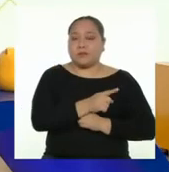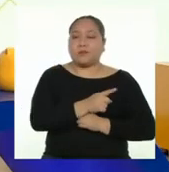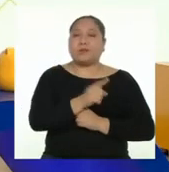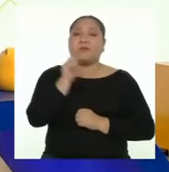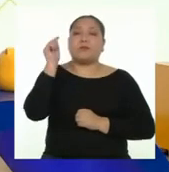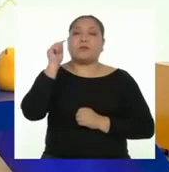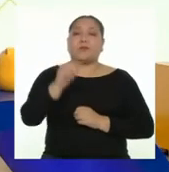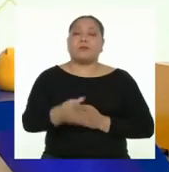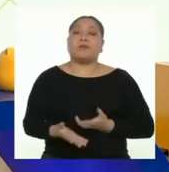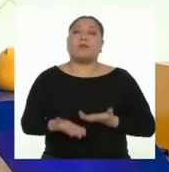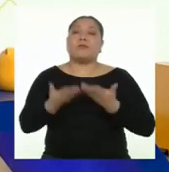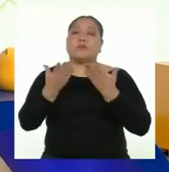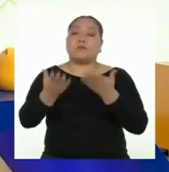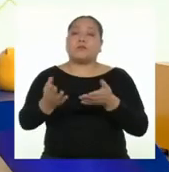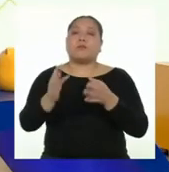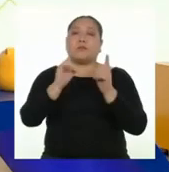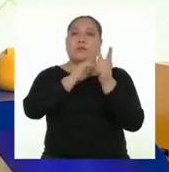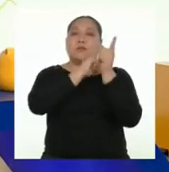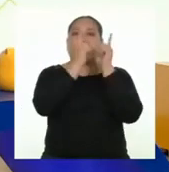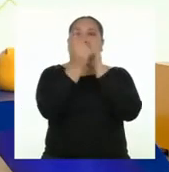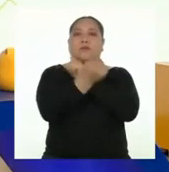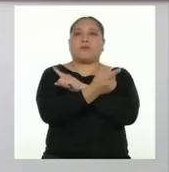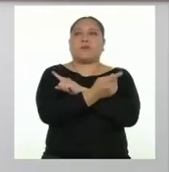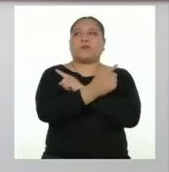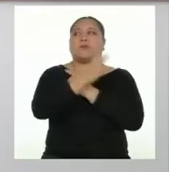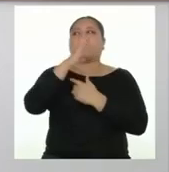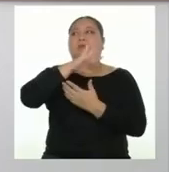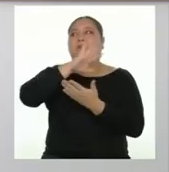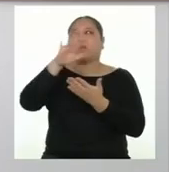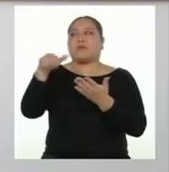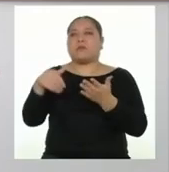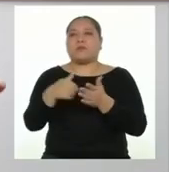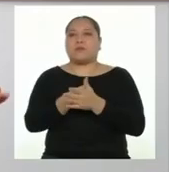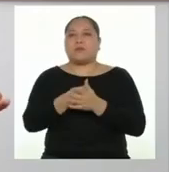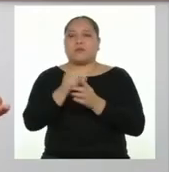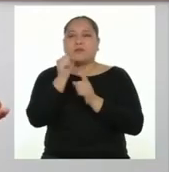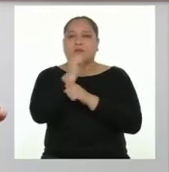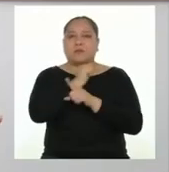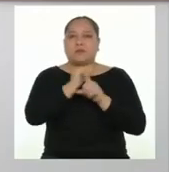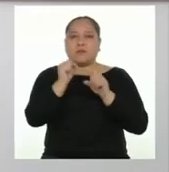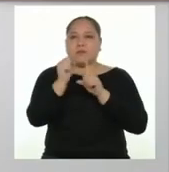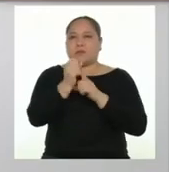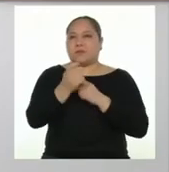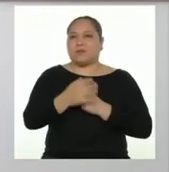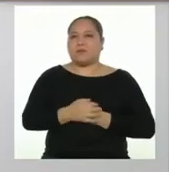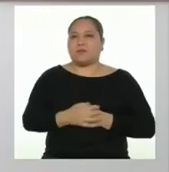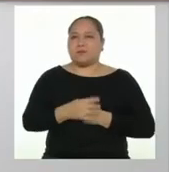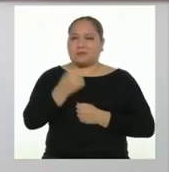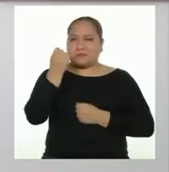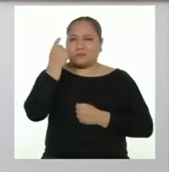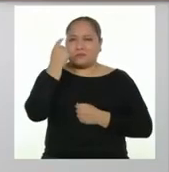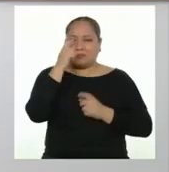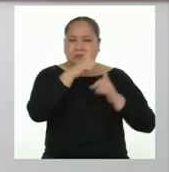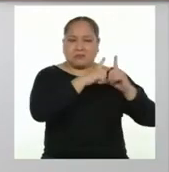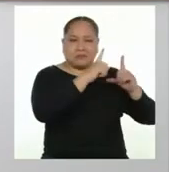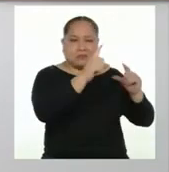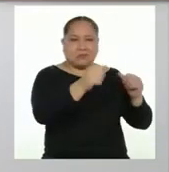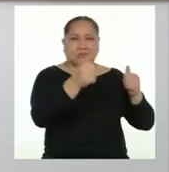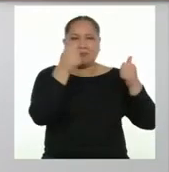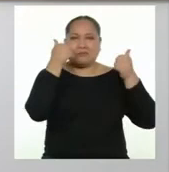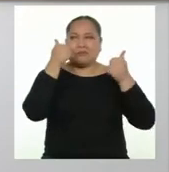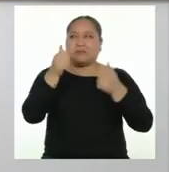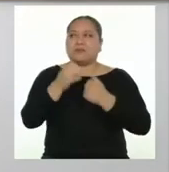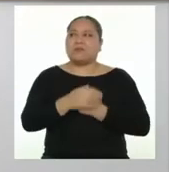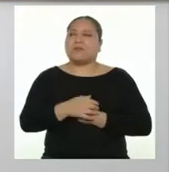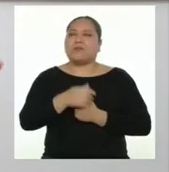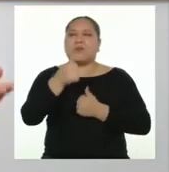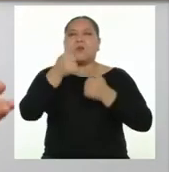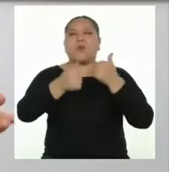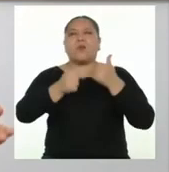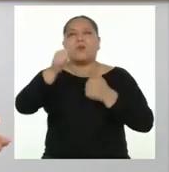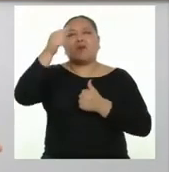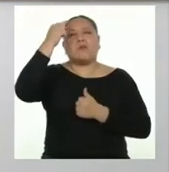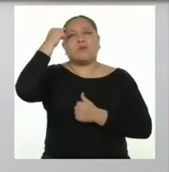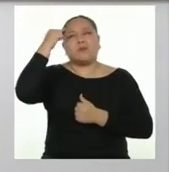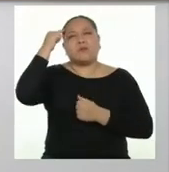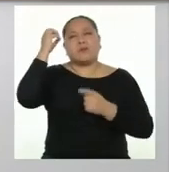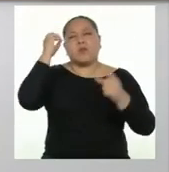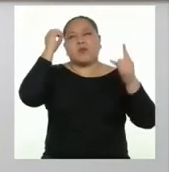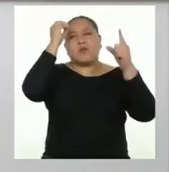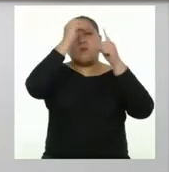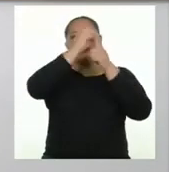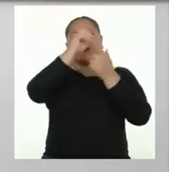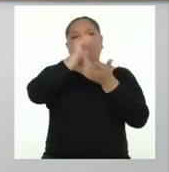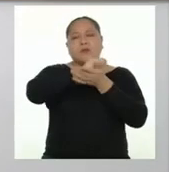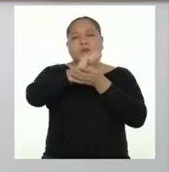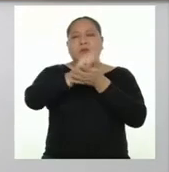supondría un cambio en la conducta de toda la sociedad. Veo que comprendiste el texto bastante bien, Llanera. ¿Cuál crees que fue la